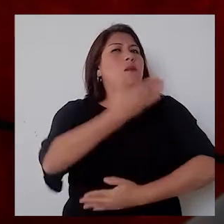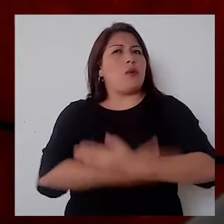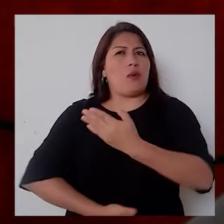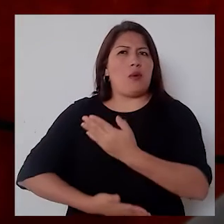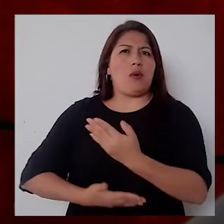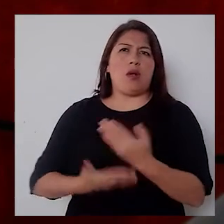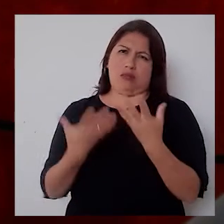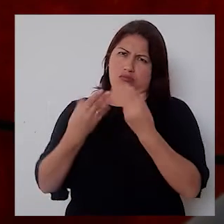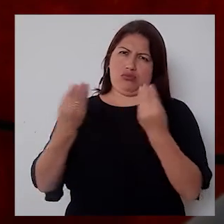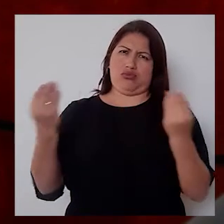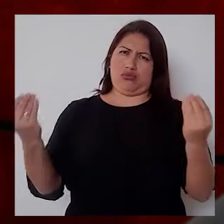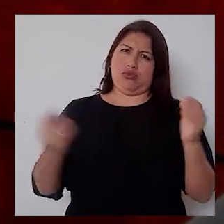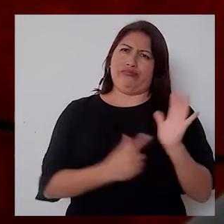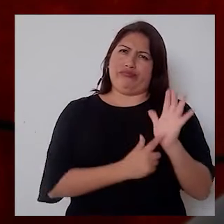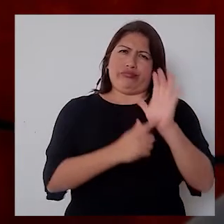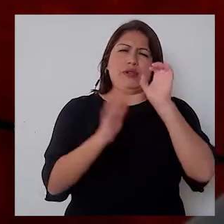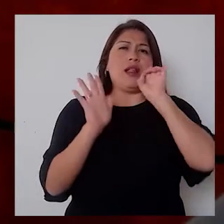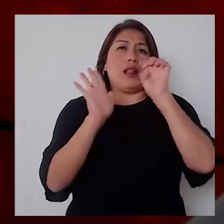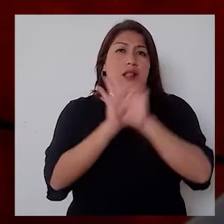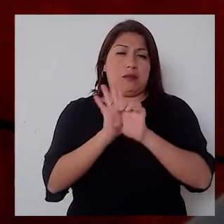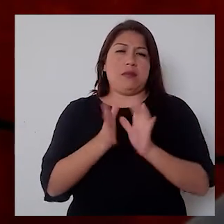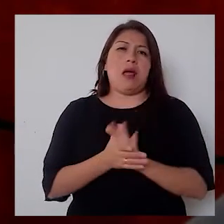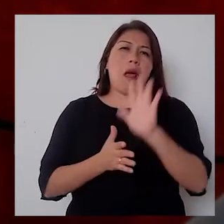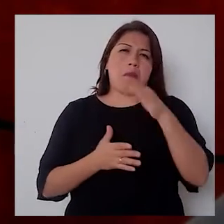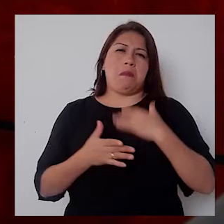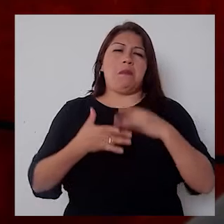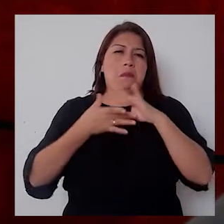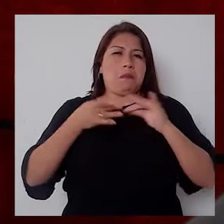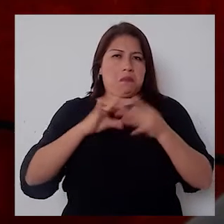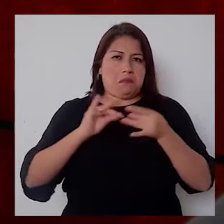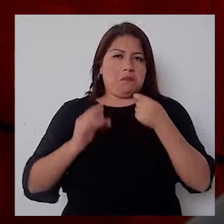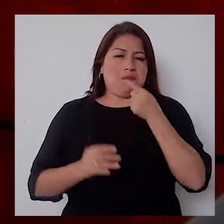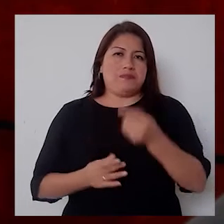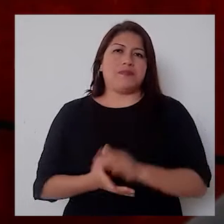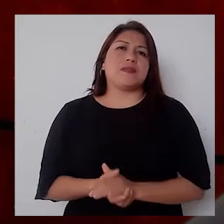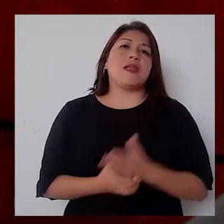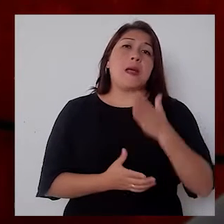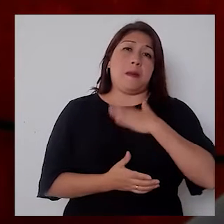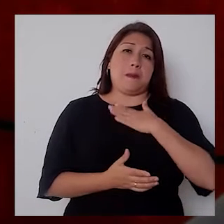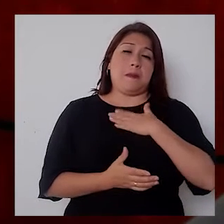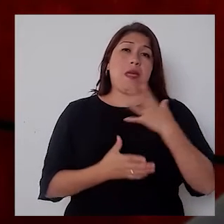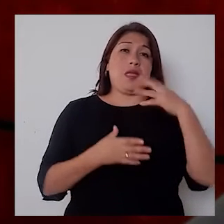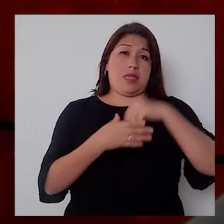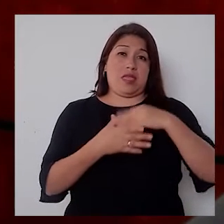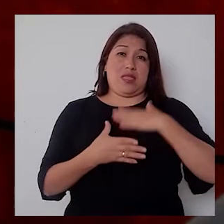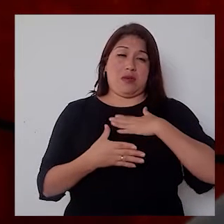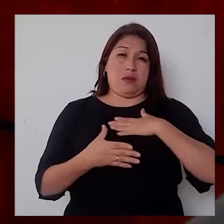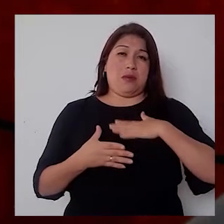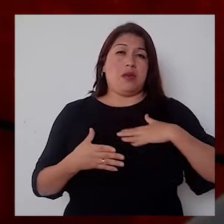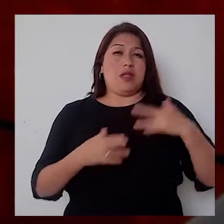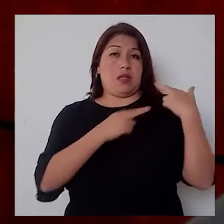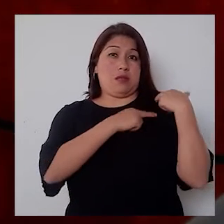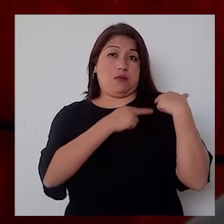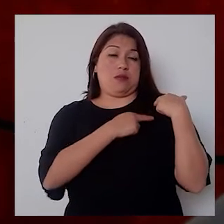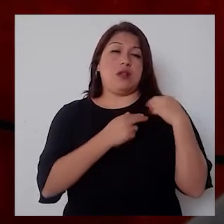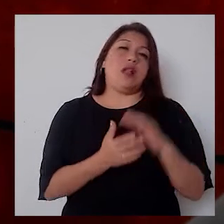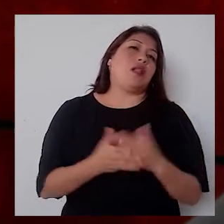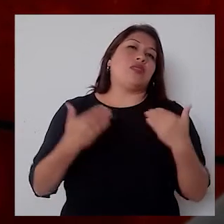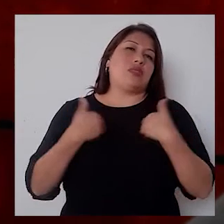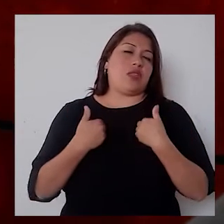que hay a montones. Y le comento, ¿no? En nuestra gestión tenemos dos